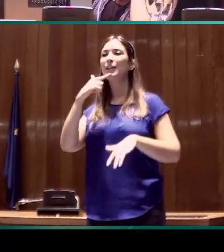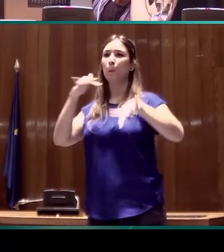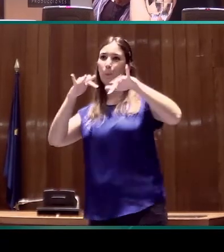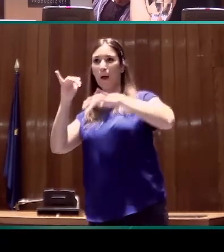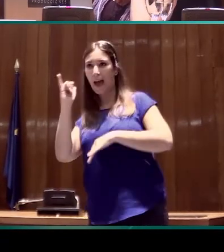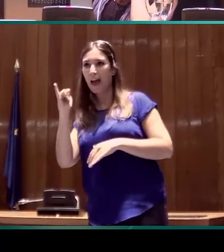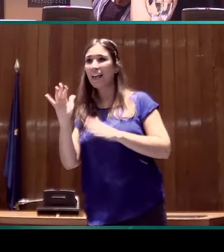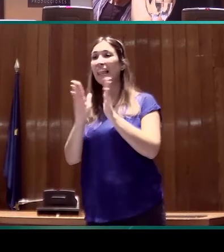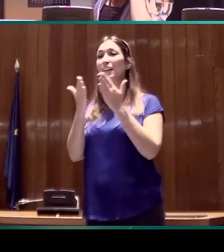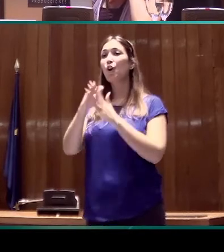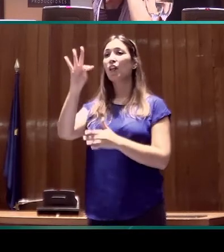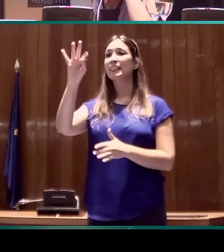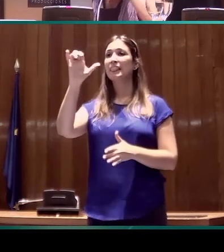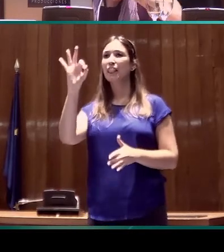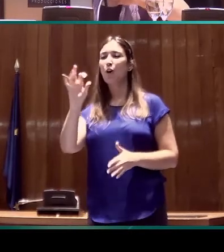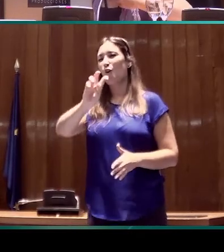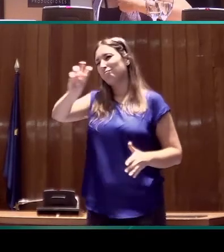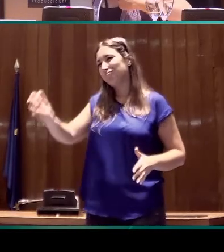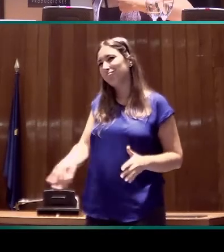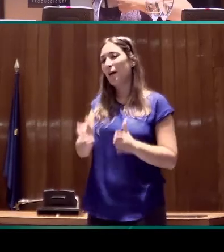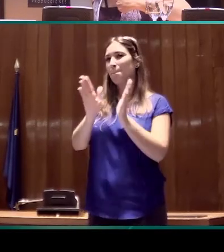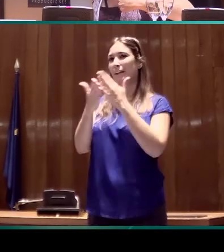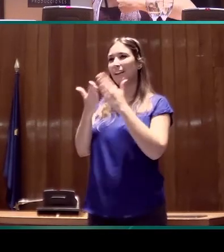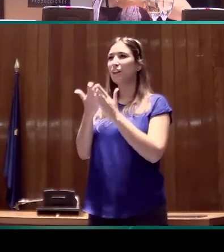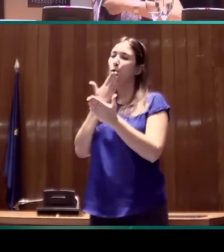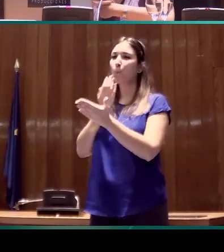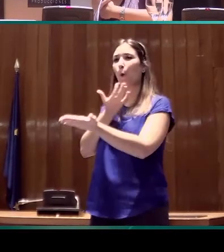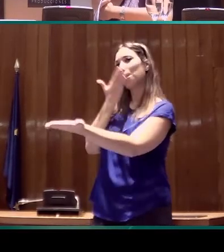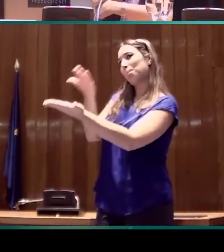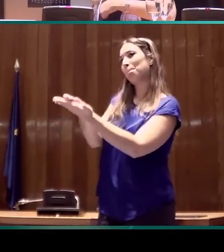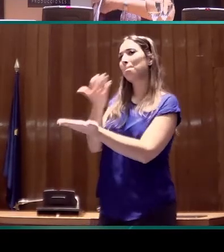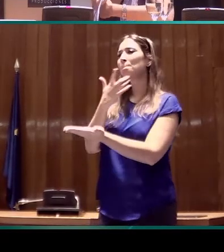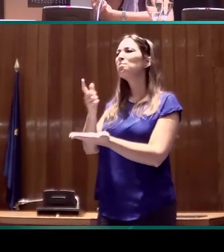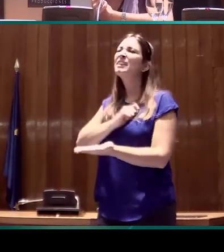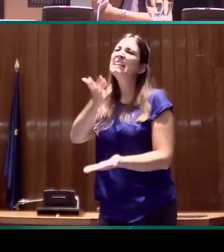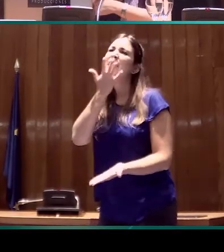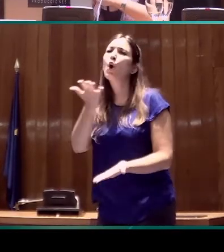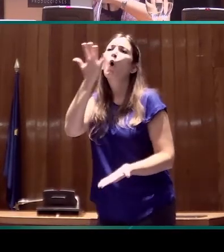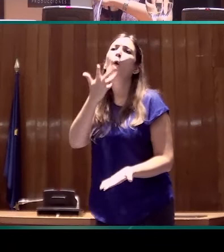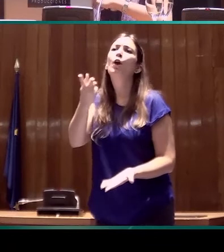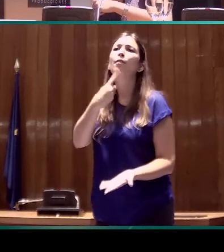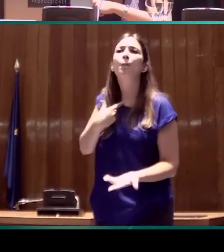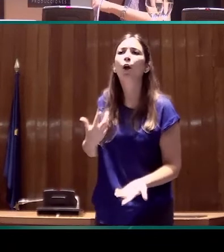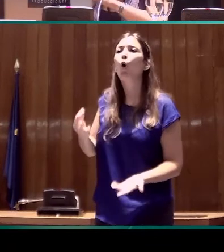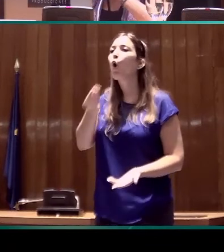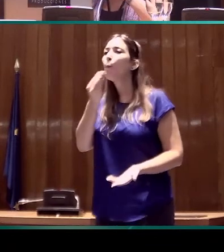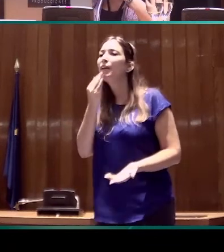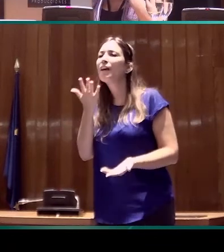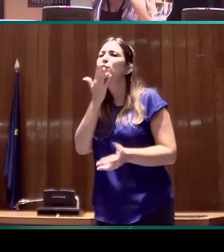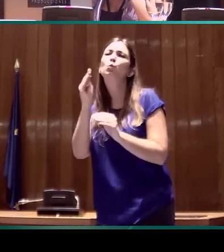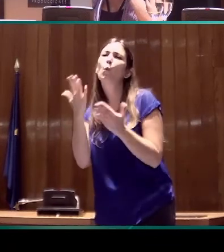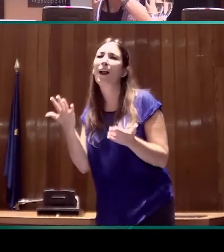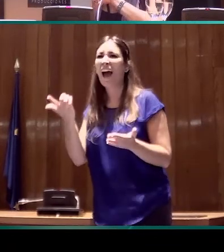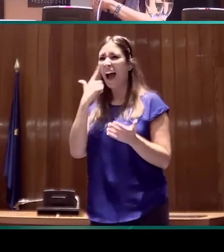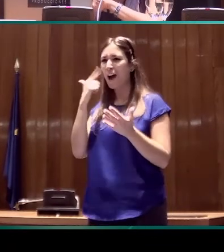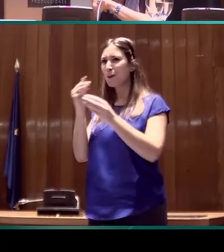Libros de Teo, utilizamos otros materiales para licitar, por ejemplo, signos de colores, signos de comida, para ver si había mucha